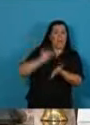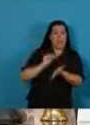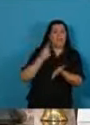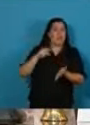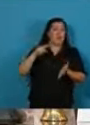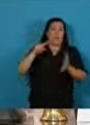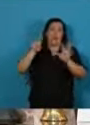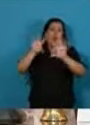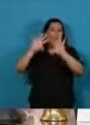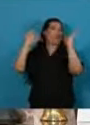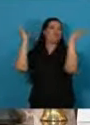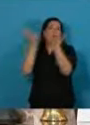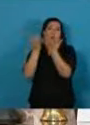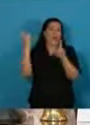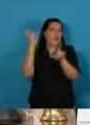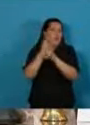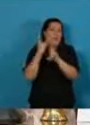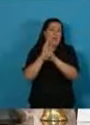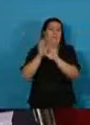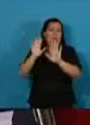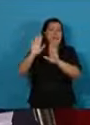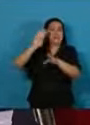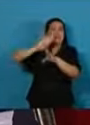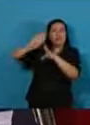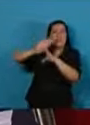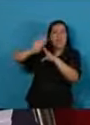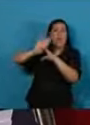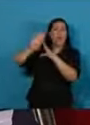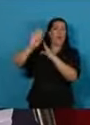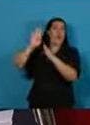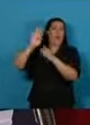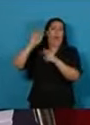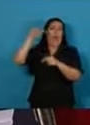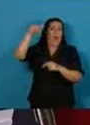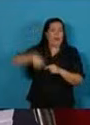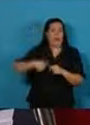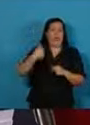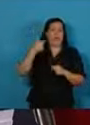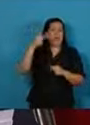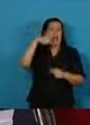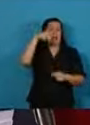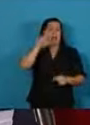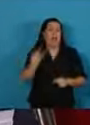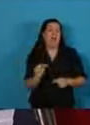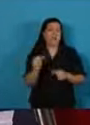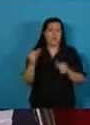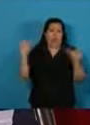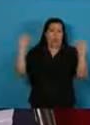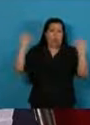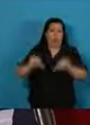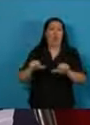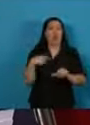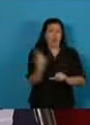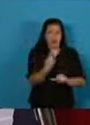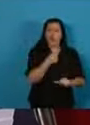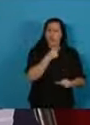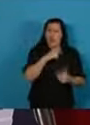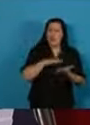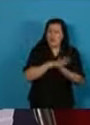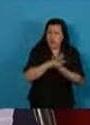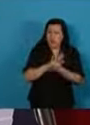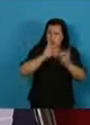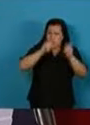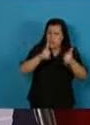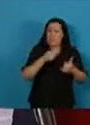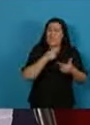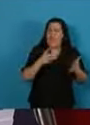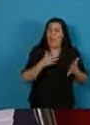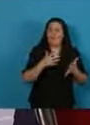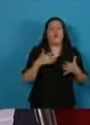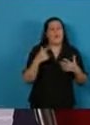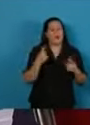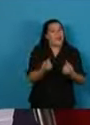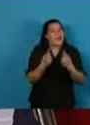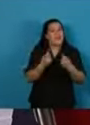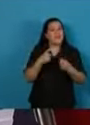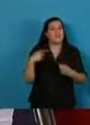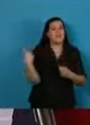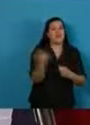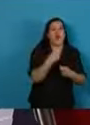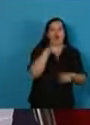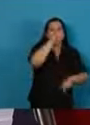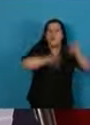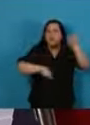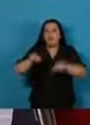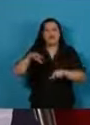una y otra vez. Nosotros queremos resolver el problema y para eso necesitamos que todas las partes trabajemos